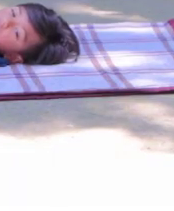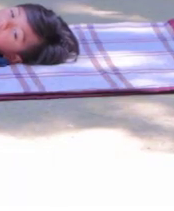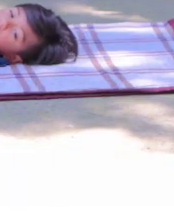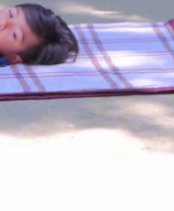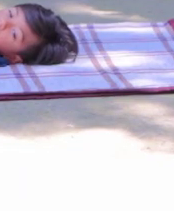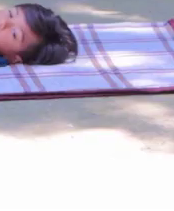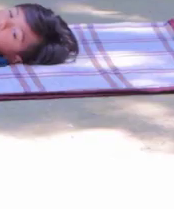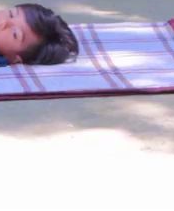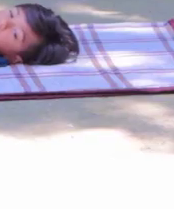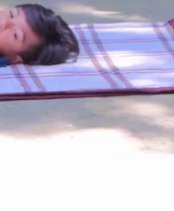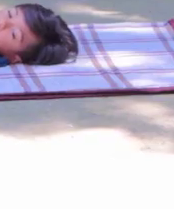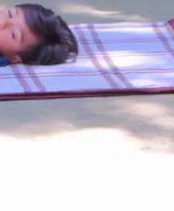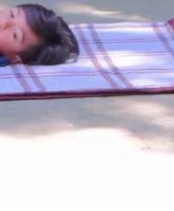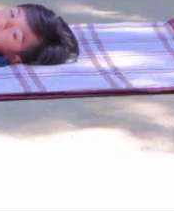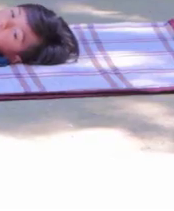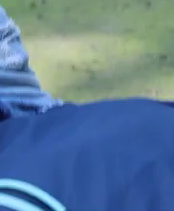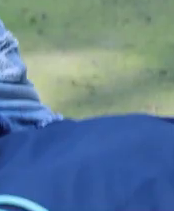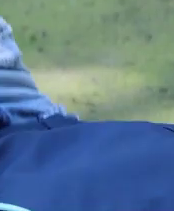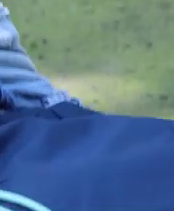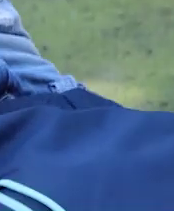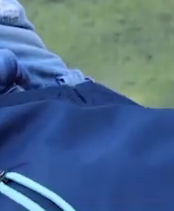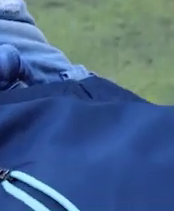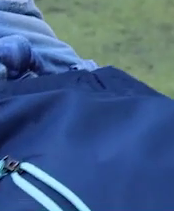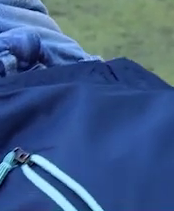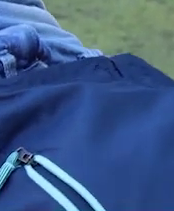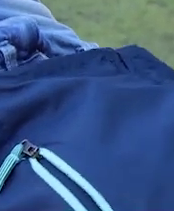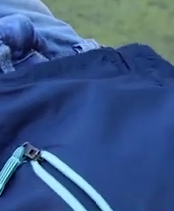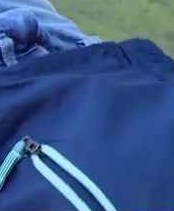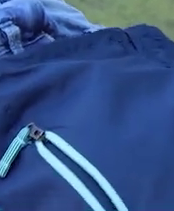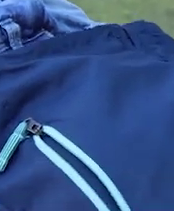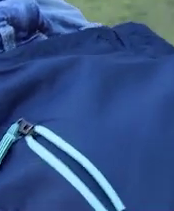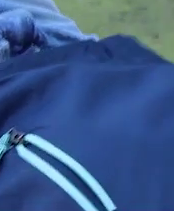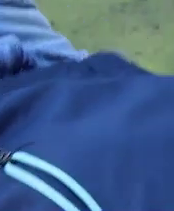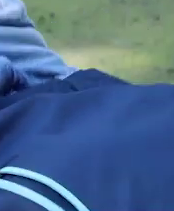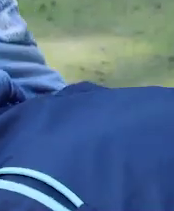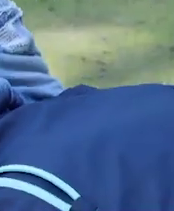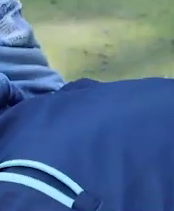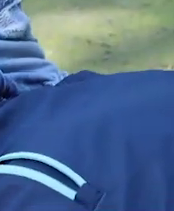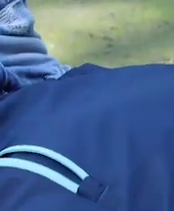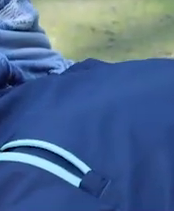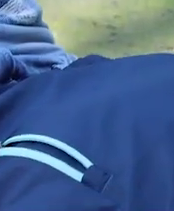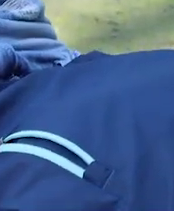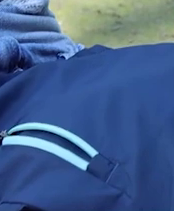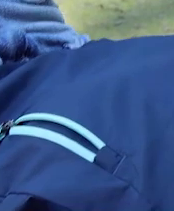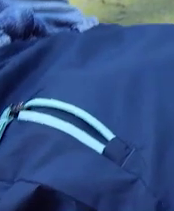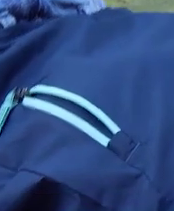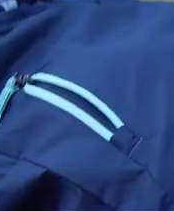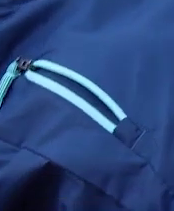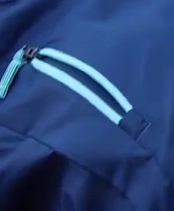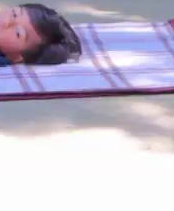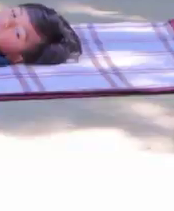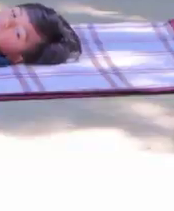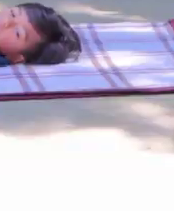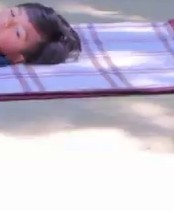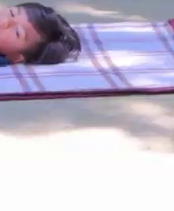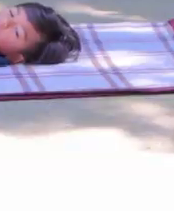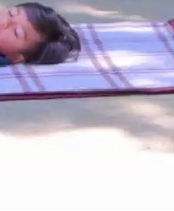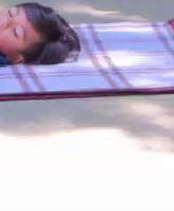y bajamos. Mantenemos nuestros pies juntos. Elevamos cadera. Una vez más.